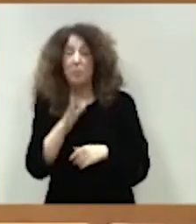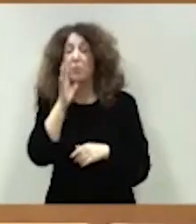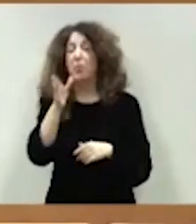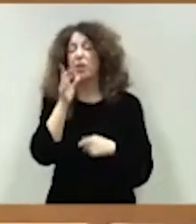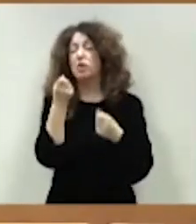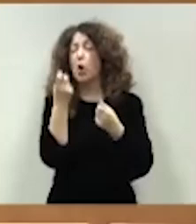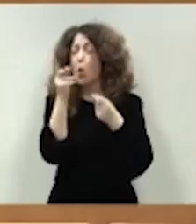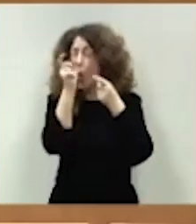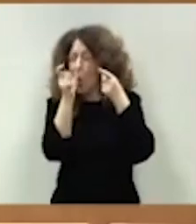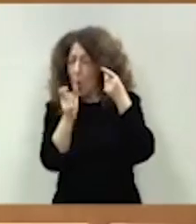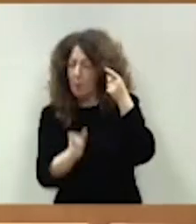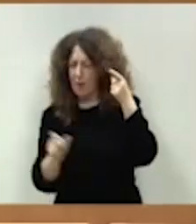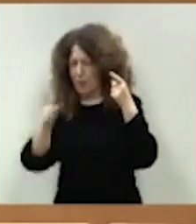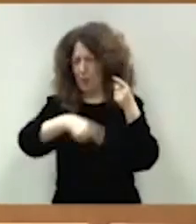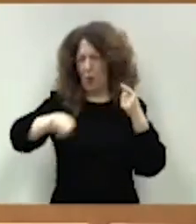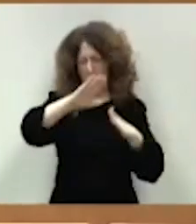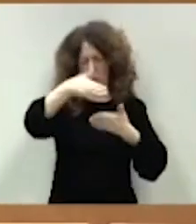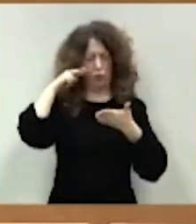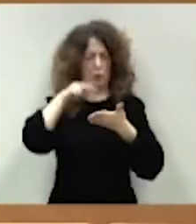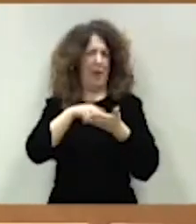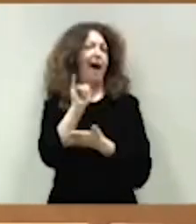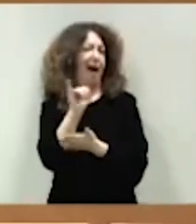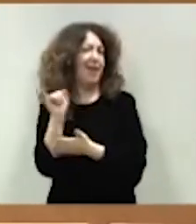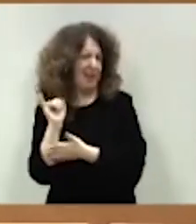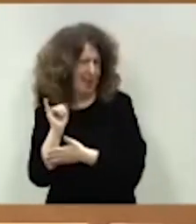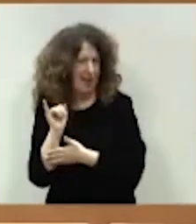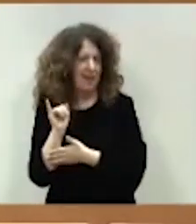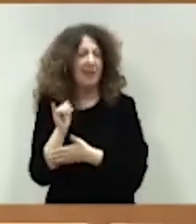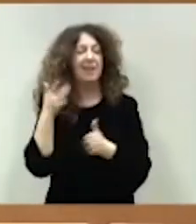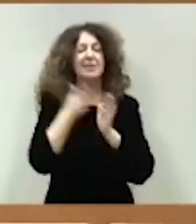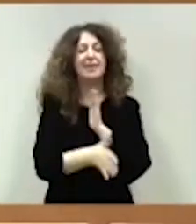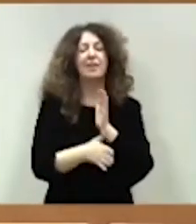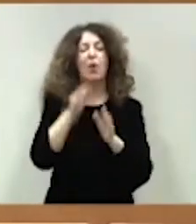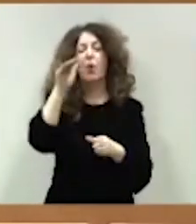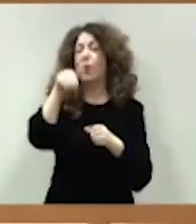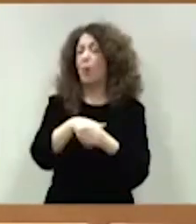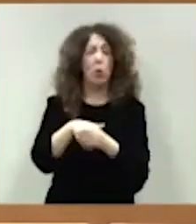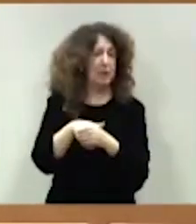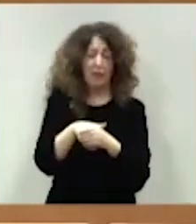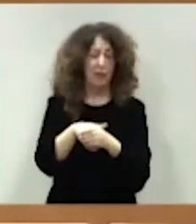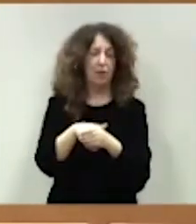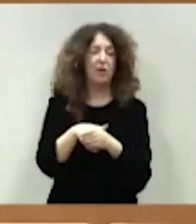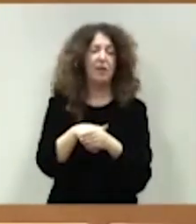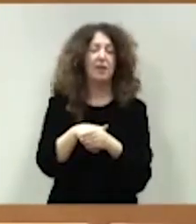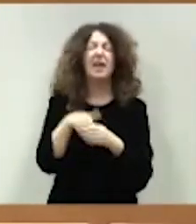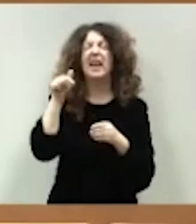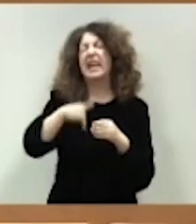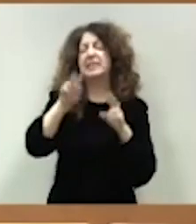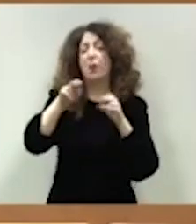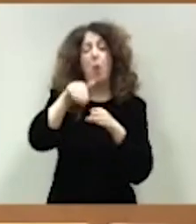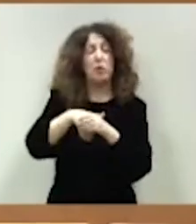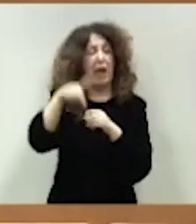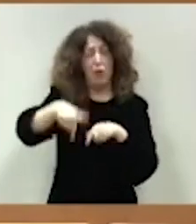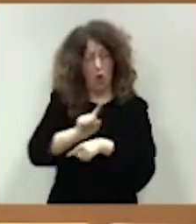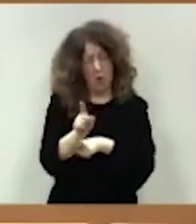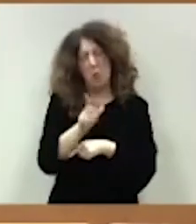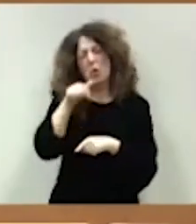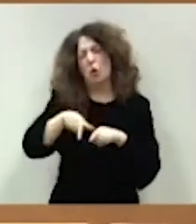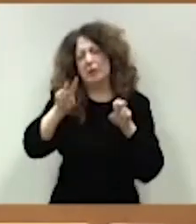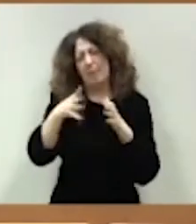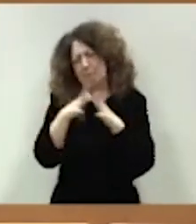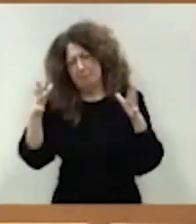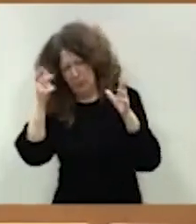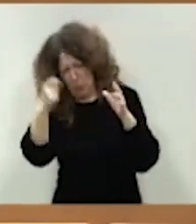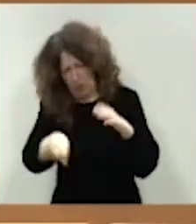tienen en su poder, no se somete a votación y, por tanto, no me voy a extender en este asunto. Sin insistir